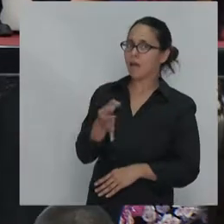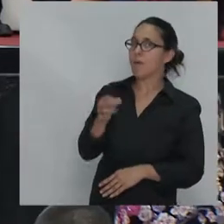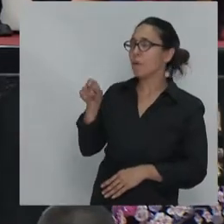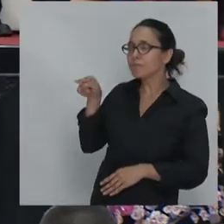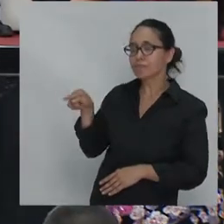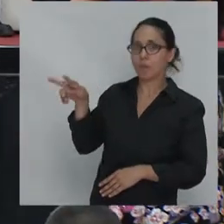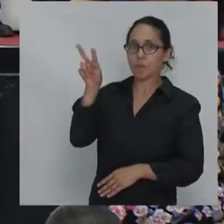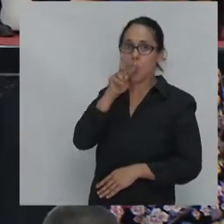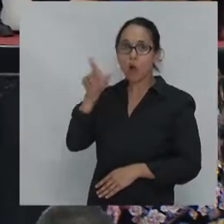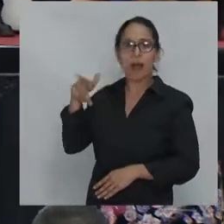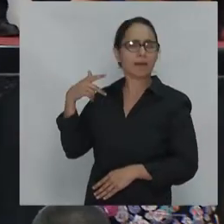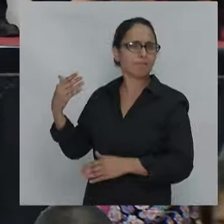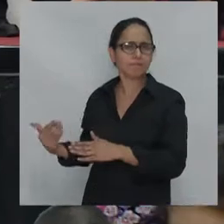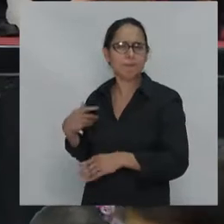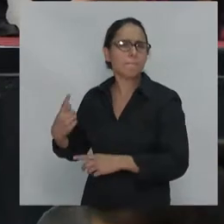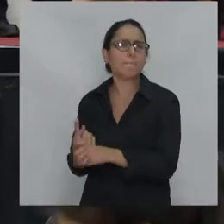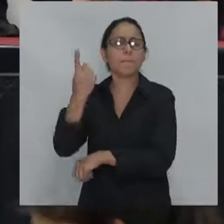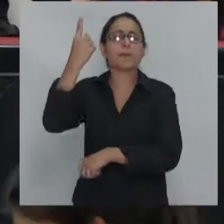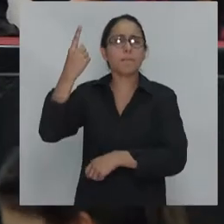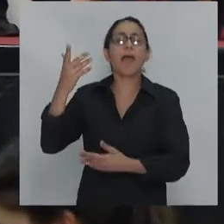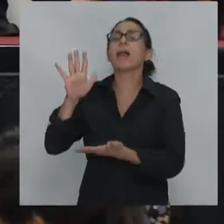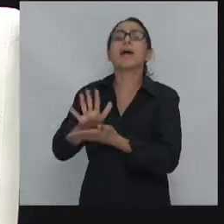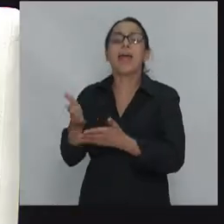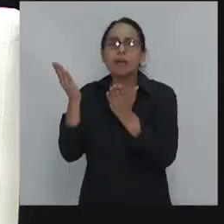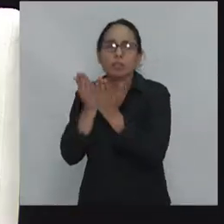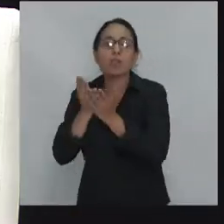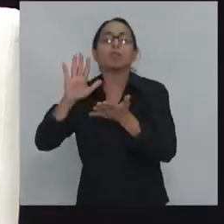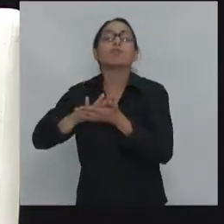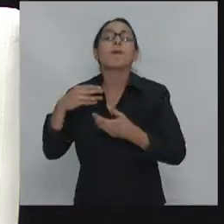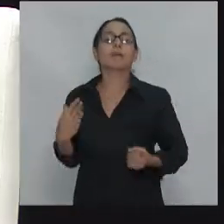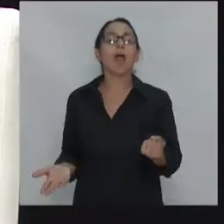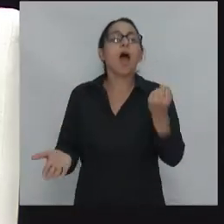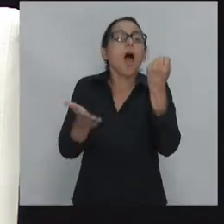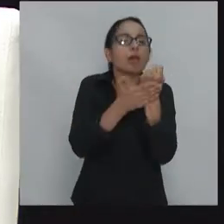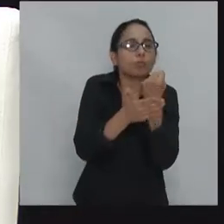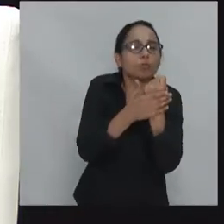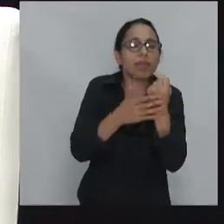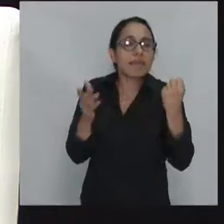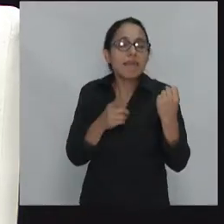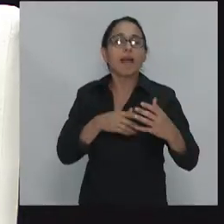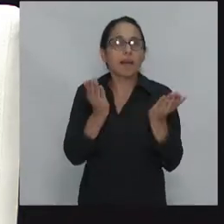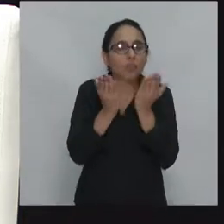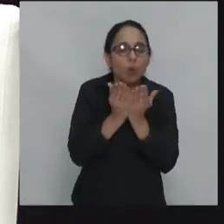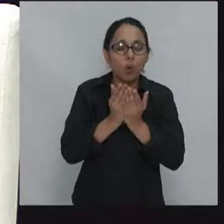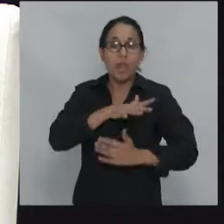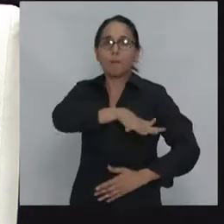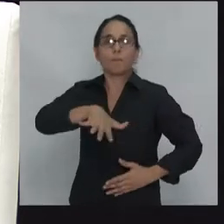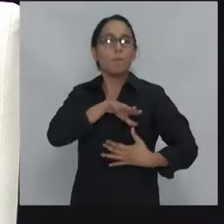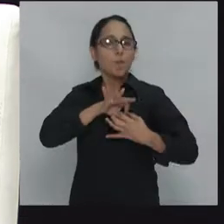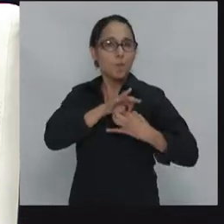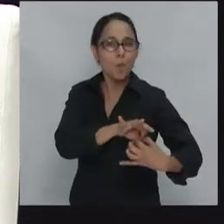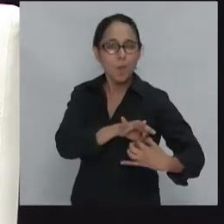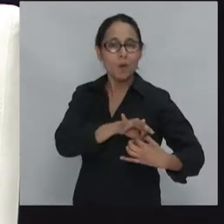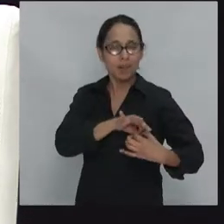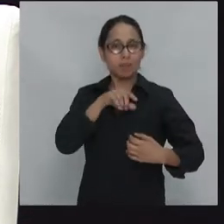pionera en el análisis crítico del populismo y también de las estrategias de la izquierda en el mundo. Nos va ayudar a comprender